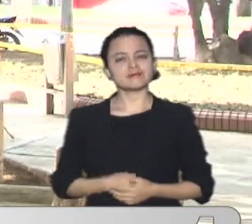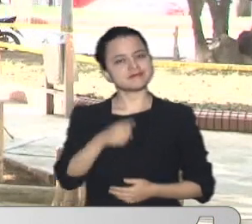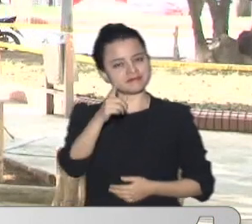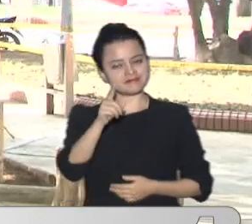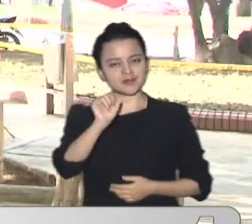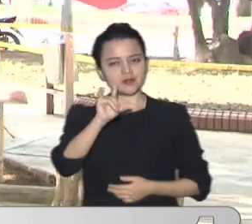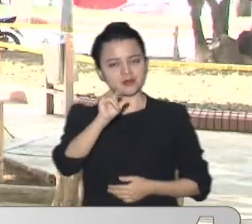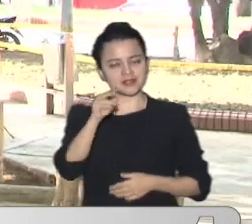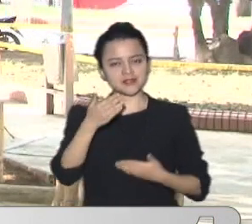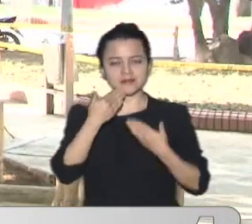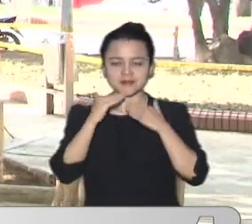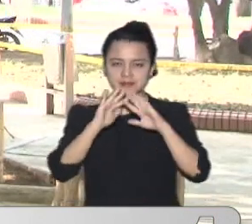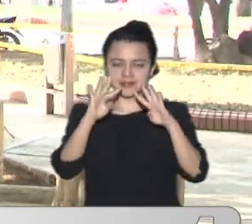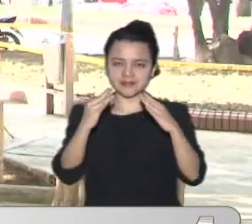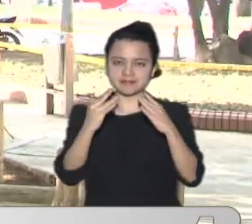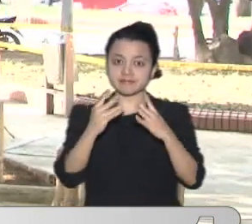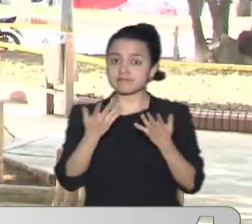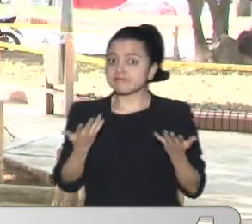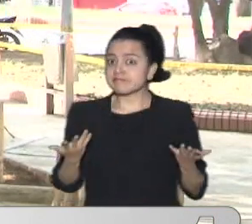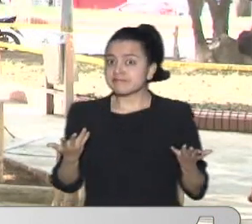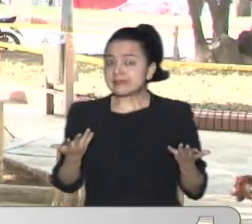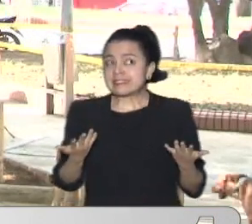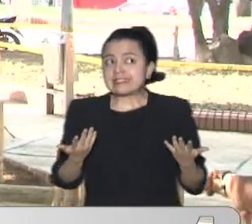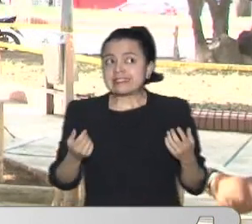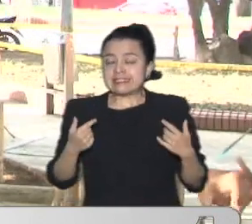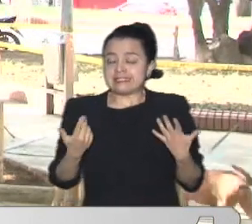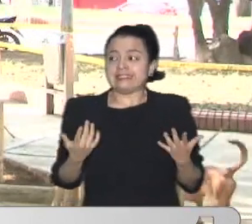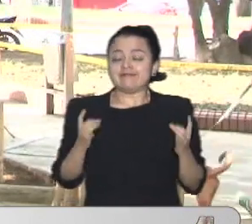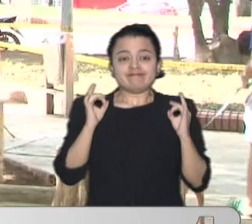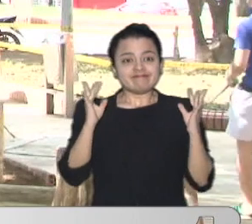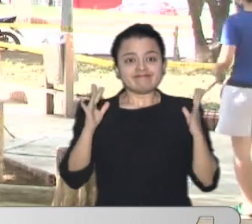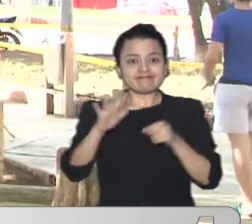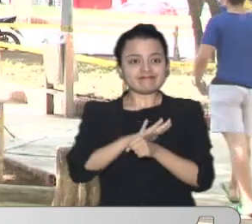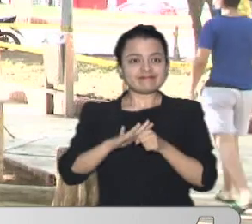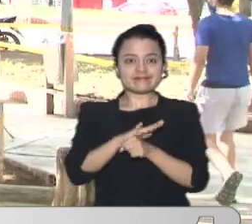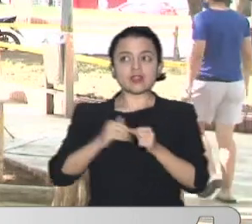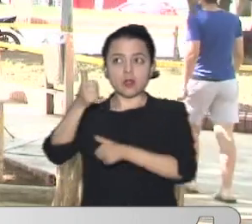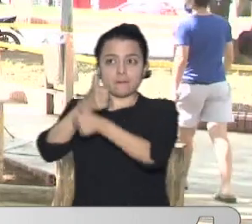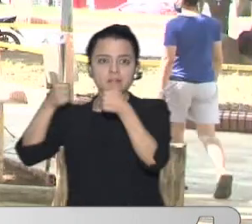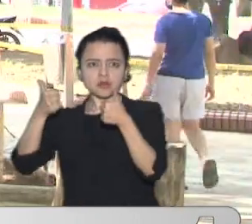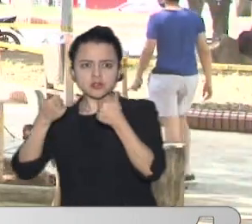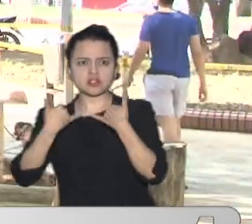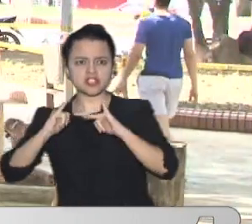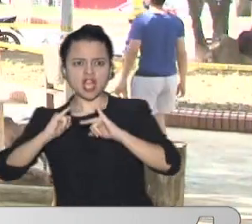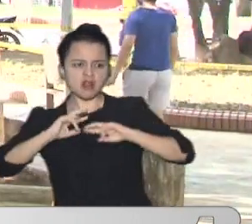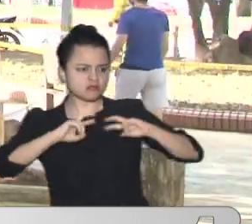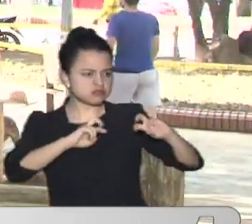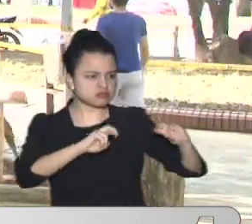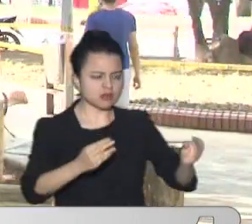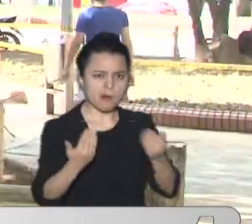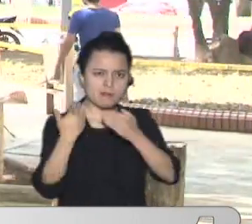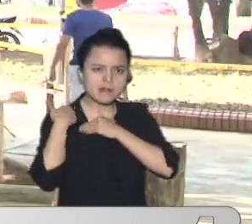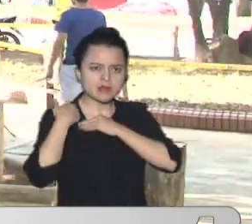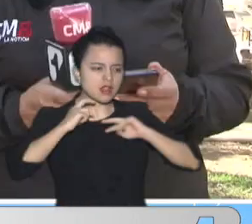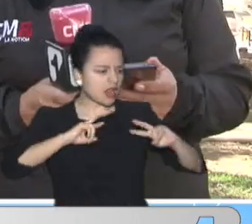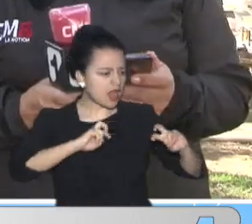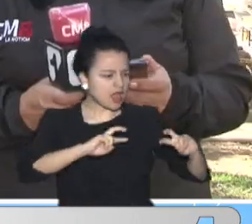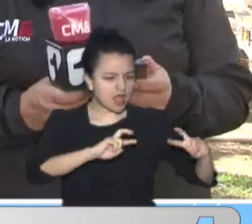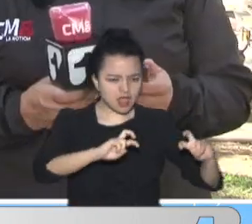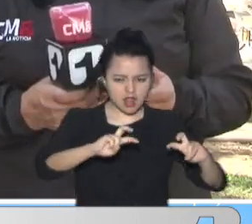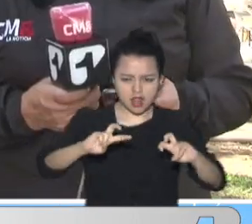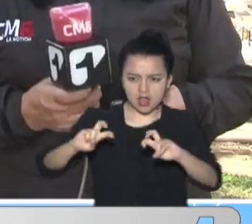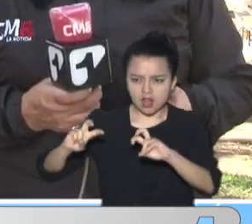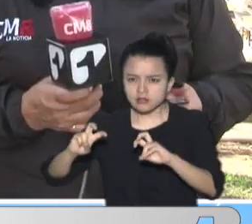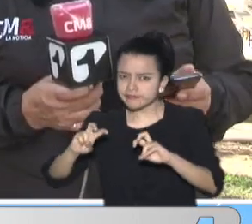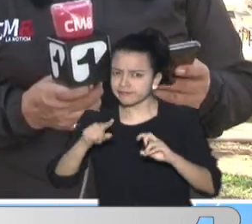Luisa Televidentes Muy buenos días Pues sobre este escándalo Las autoridades Han señalado Que ya comenzaron Las investigaciones Para determinar Cuáles